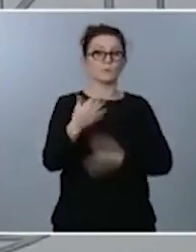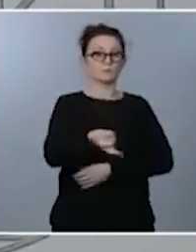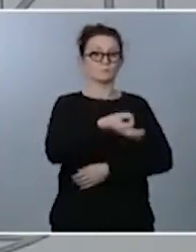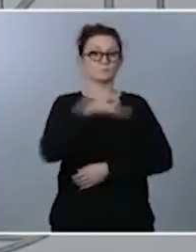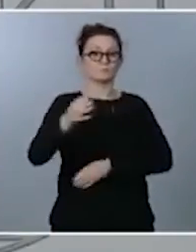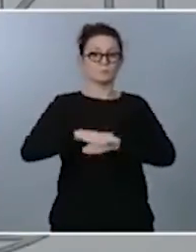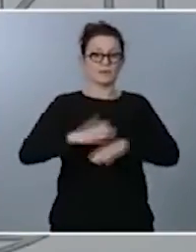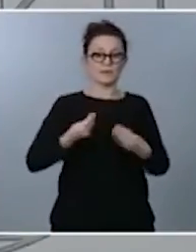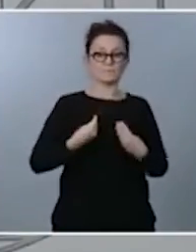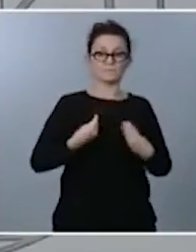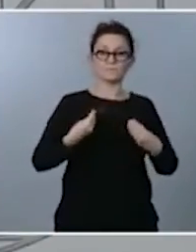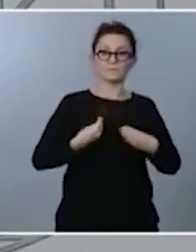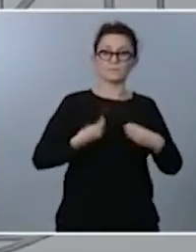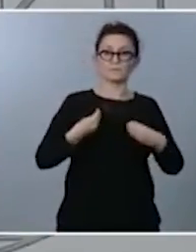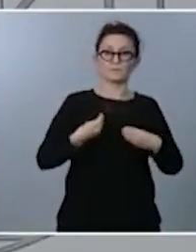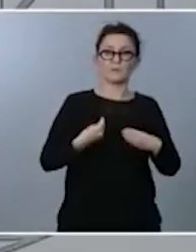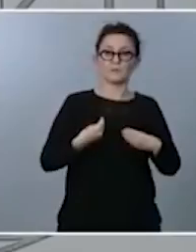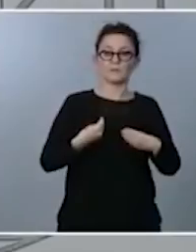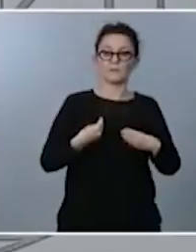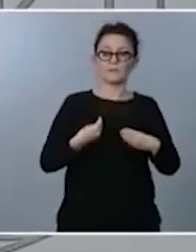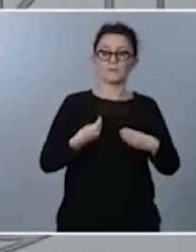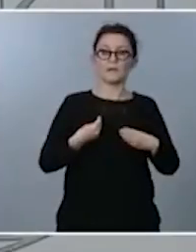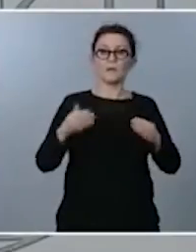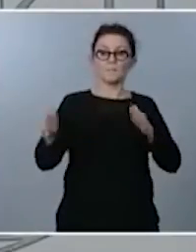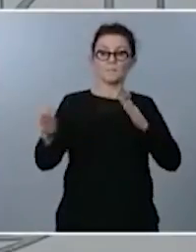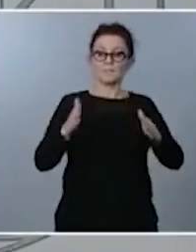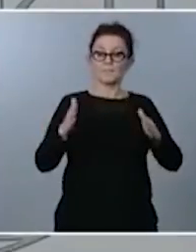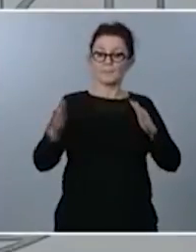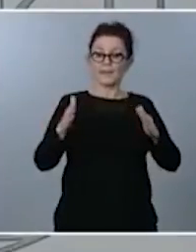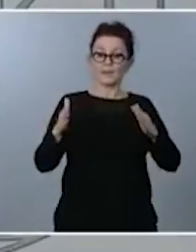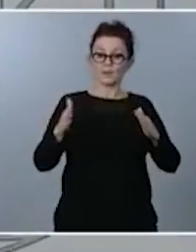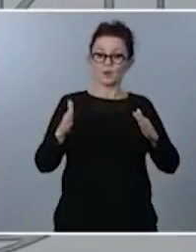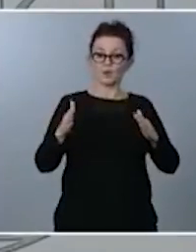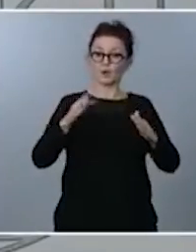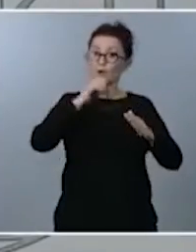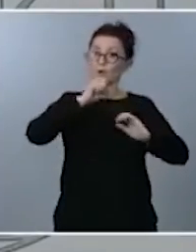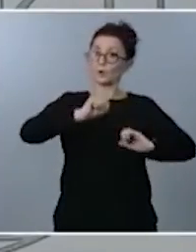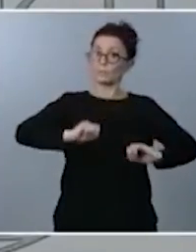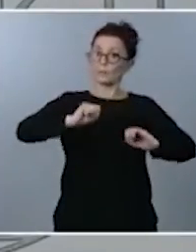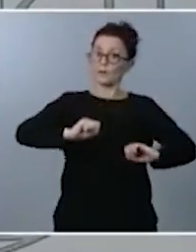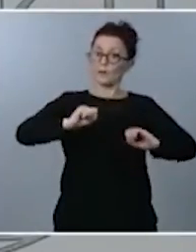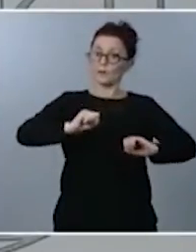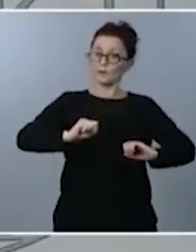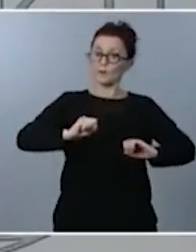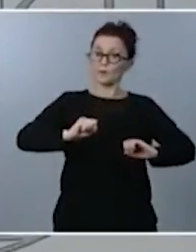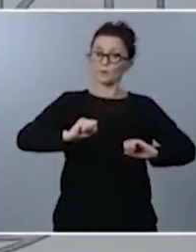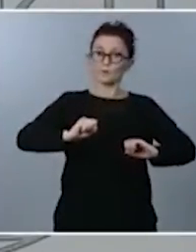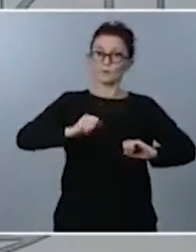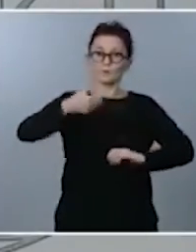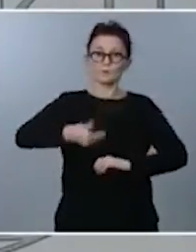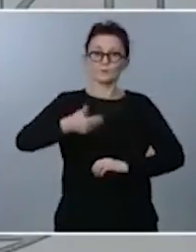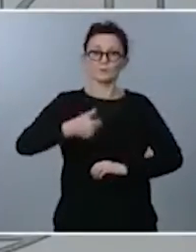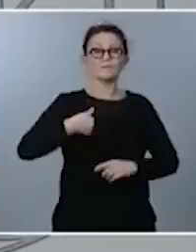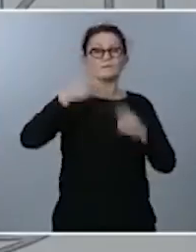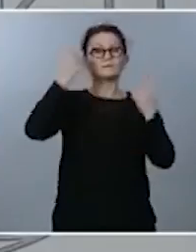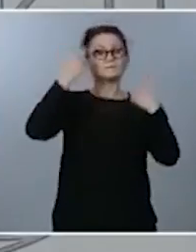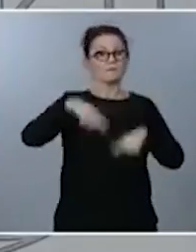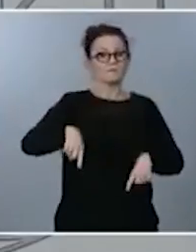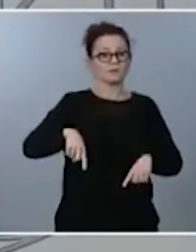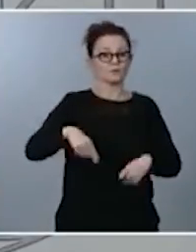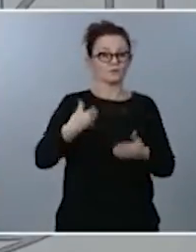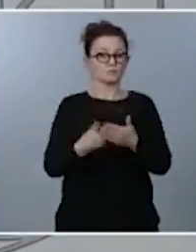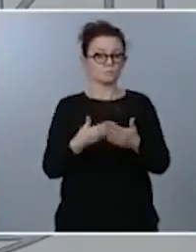durante este periodo de la vida tan importante sabiendo que la seguridad la garantía los ambientes